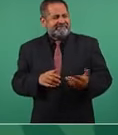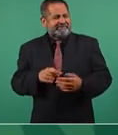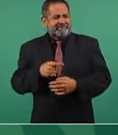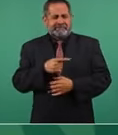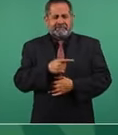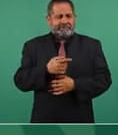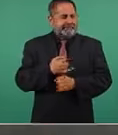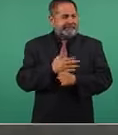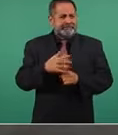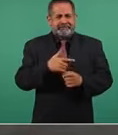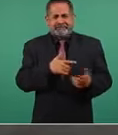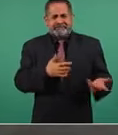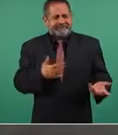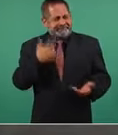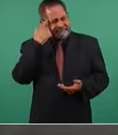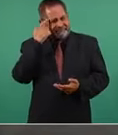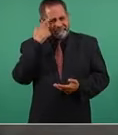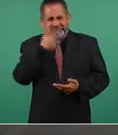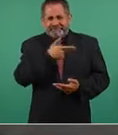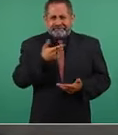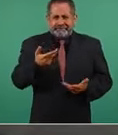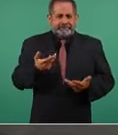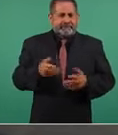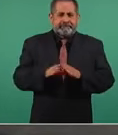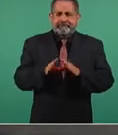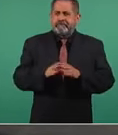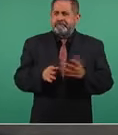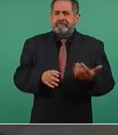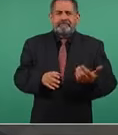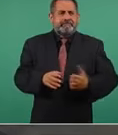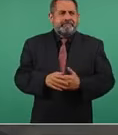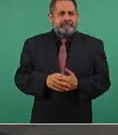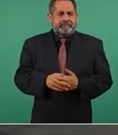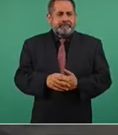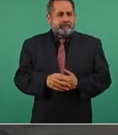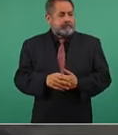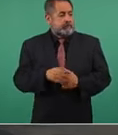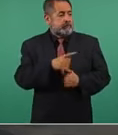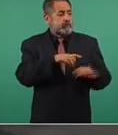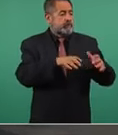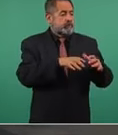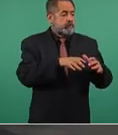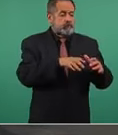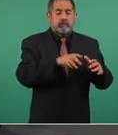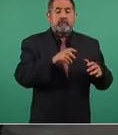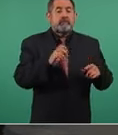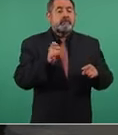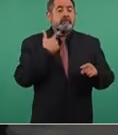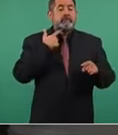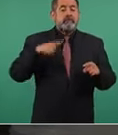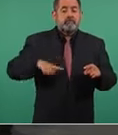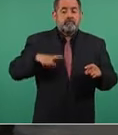apoyan a gobiernos corruptos.